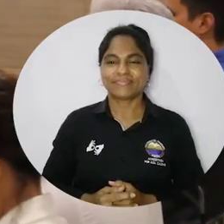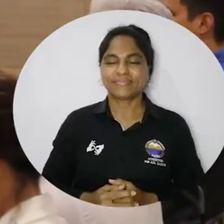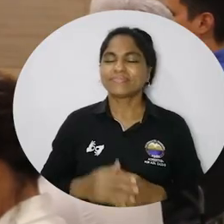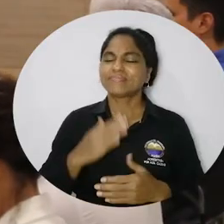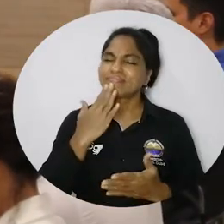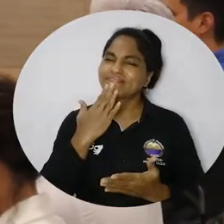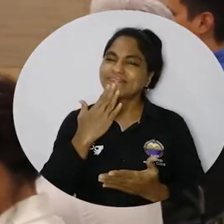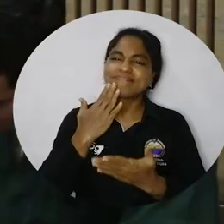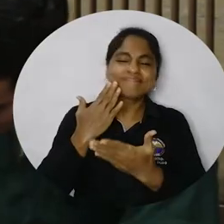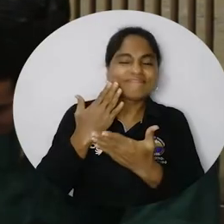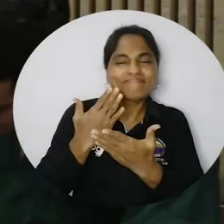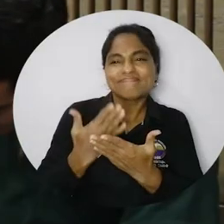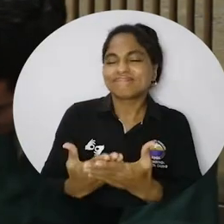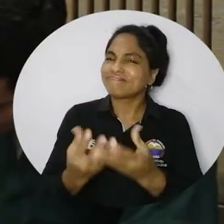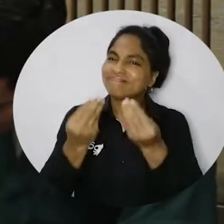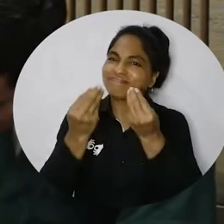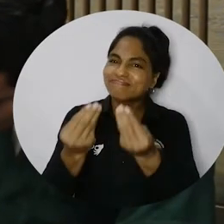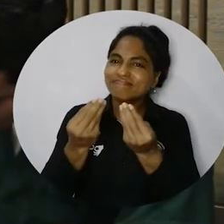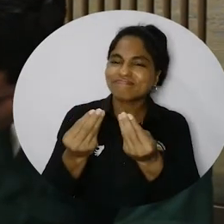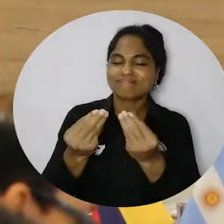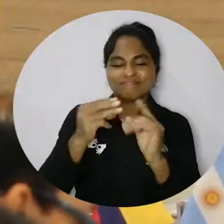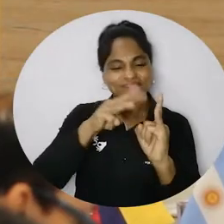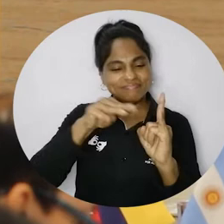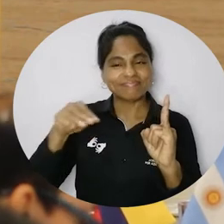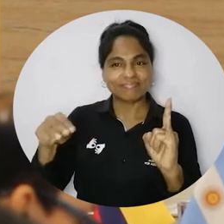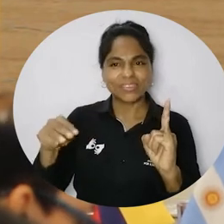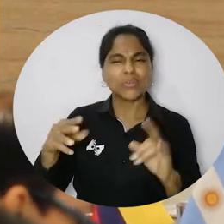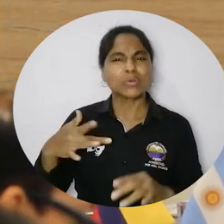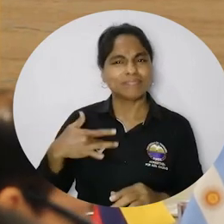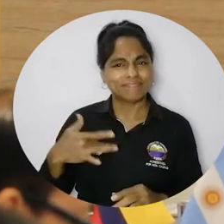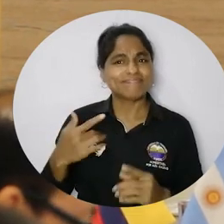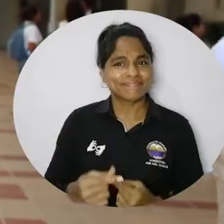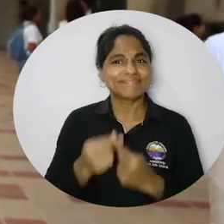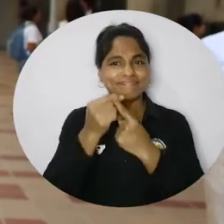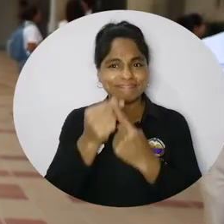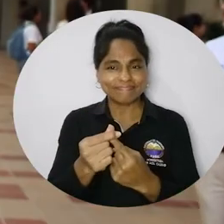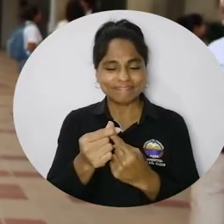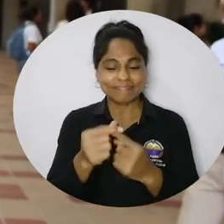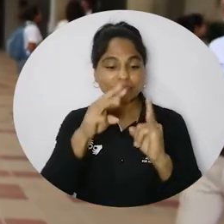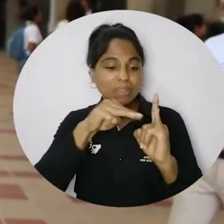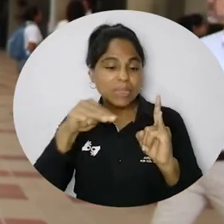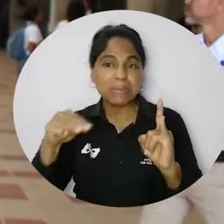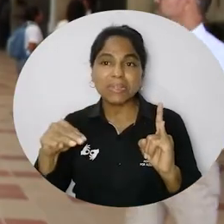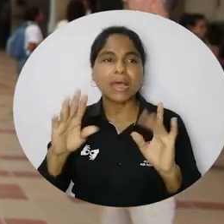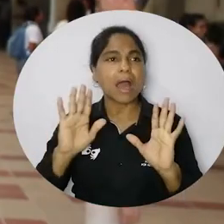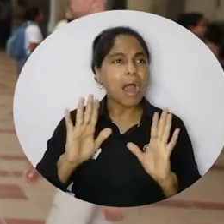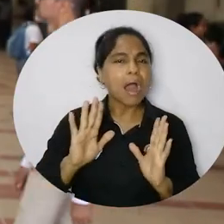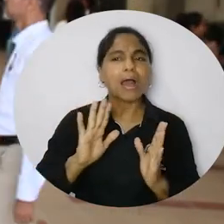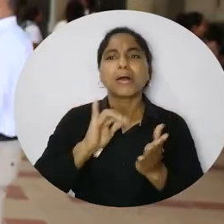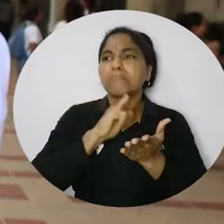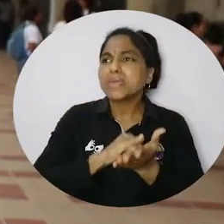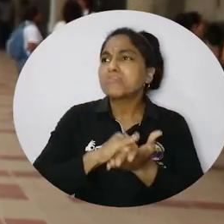Agradecer a esta universidad. Tengo un cariño especial porque no se conforma con lo habitual